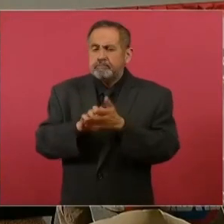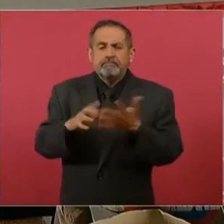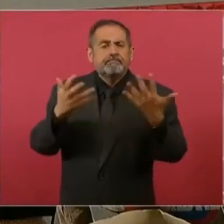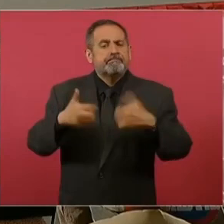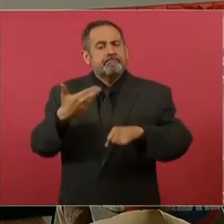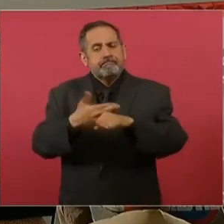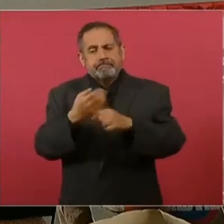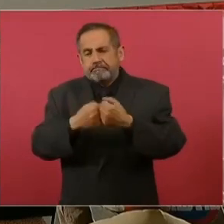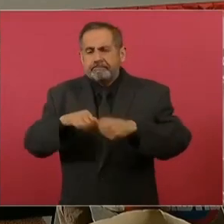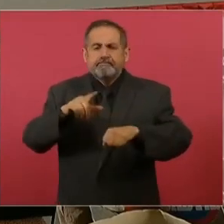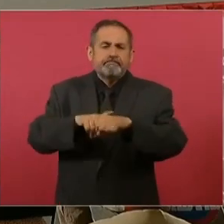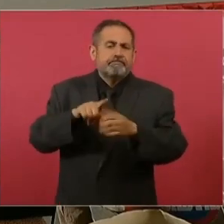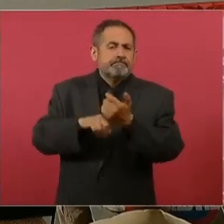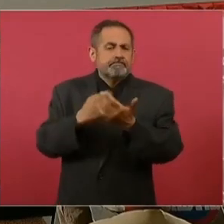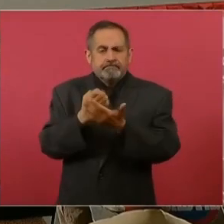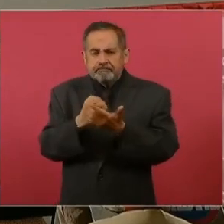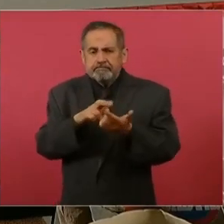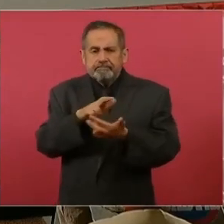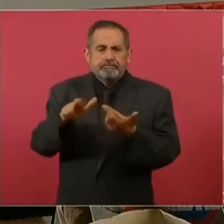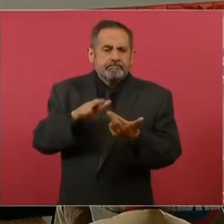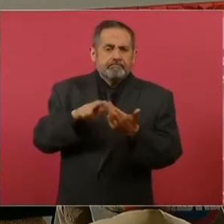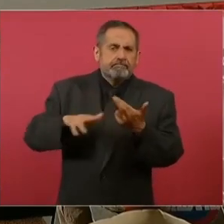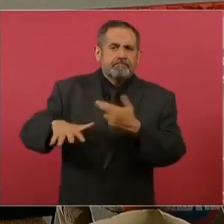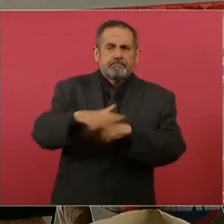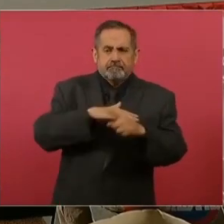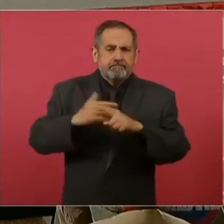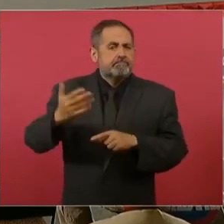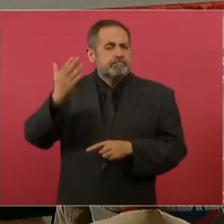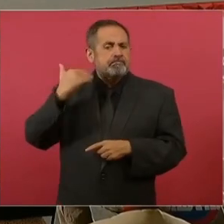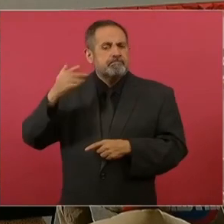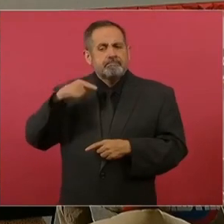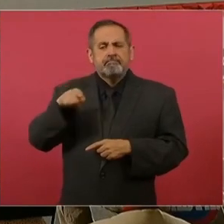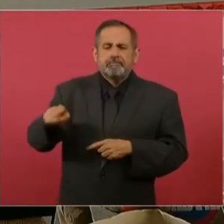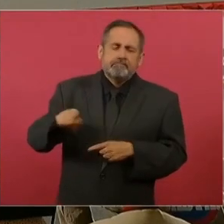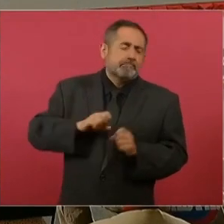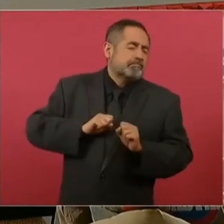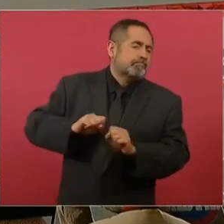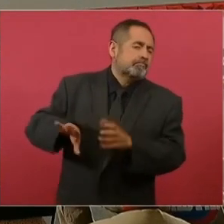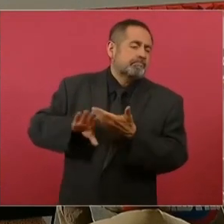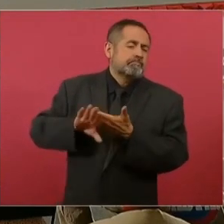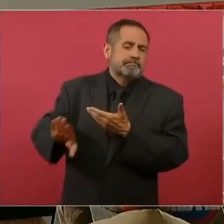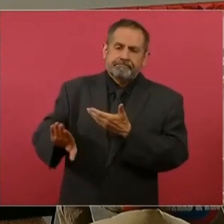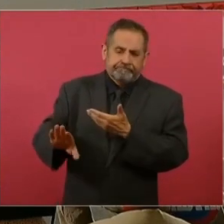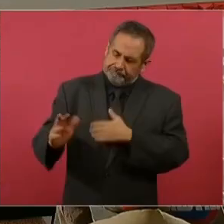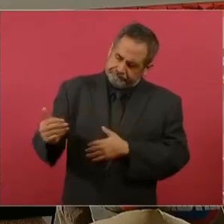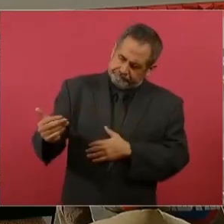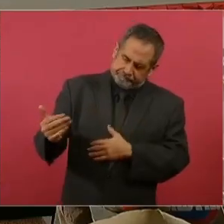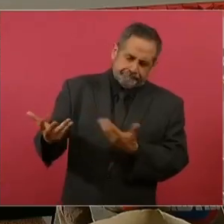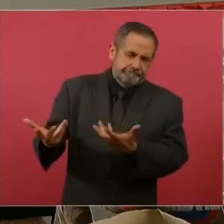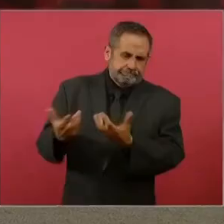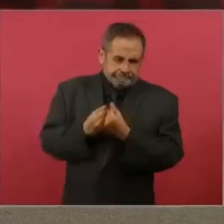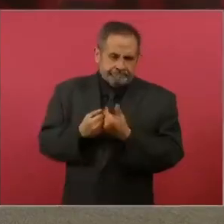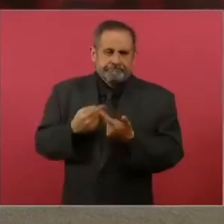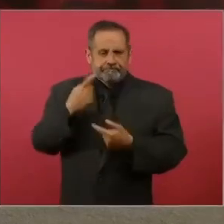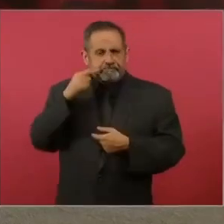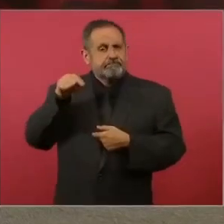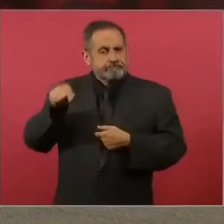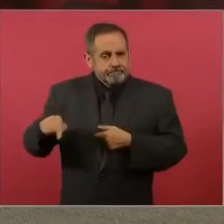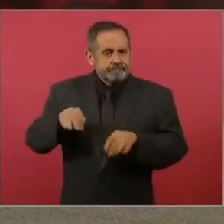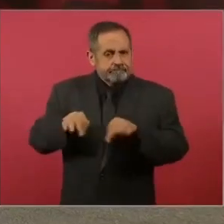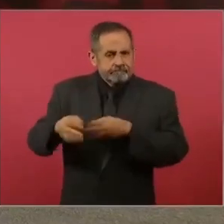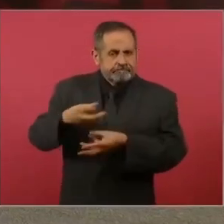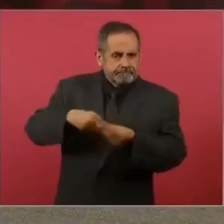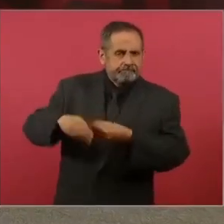sociales, economías regionales, en zonas que habían quedado hasta geográficamente marginadas de las rutas turísticas, en donde se generan